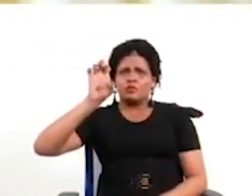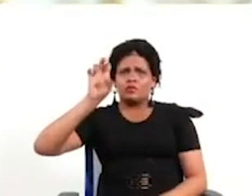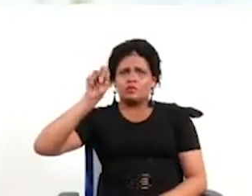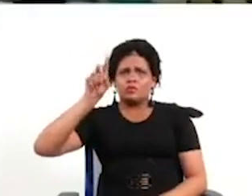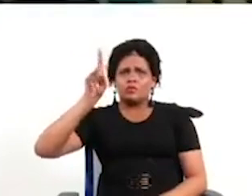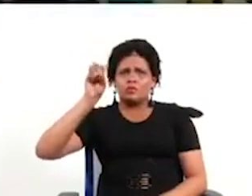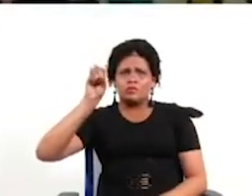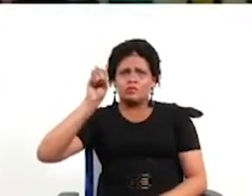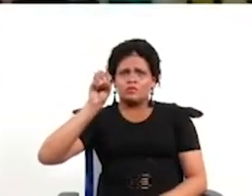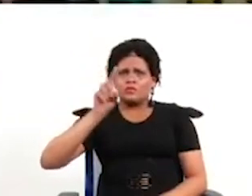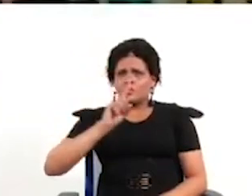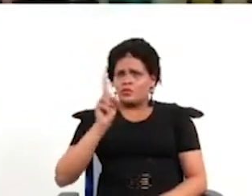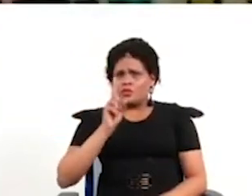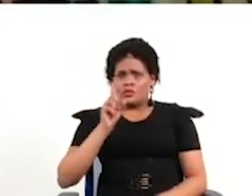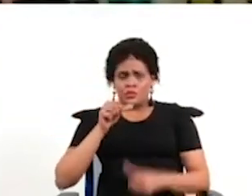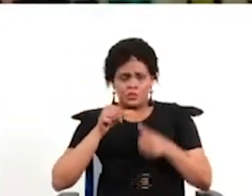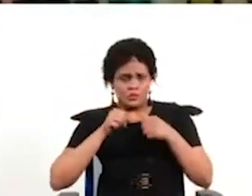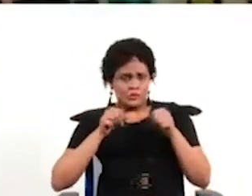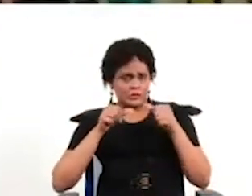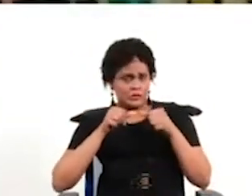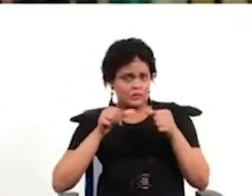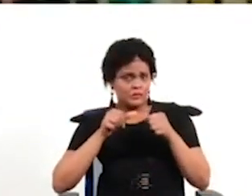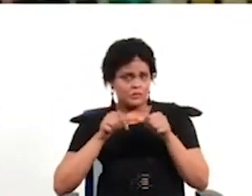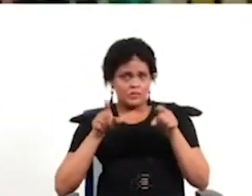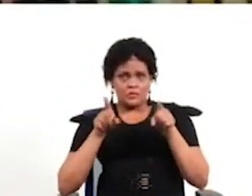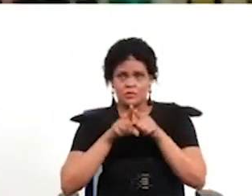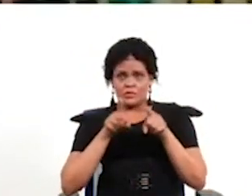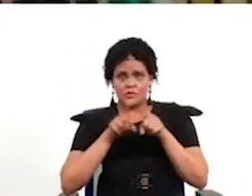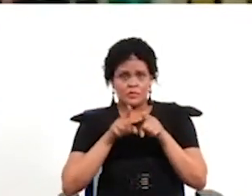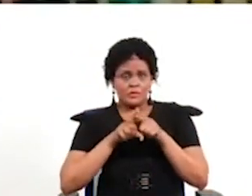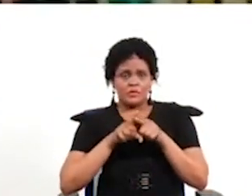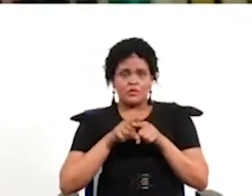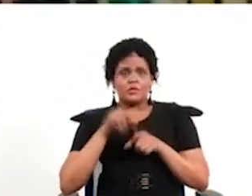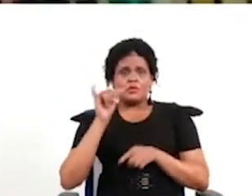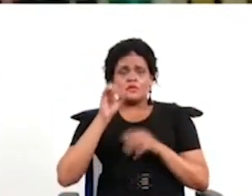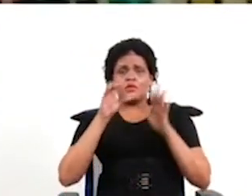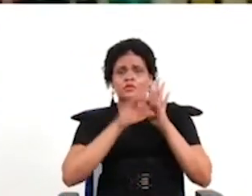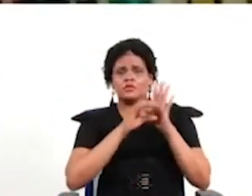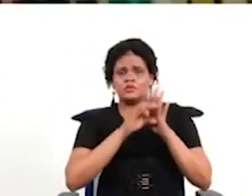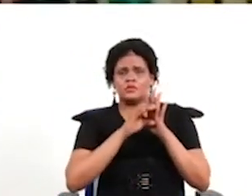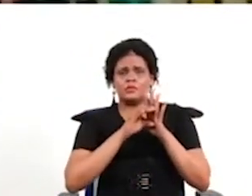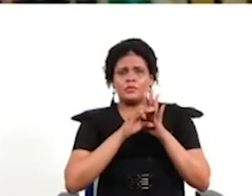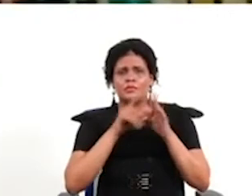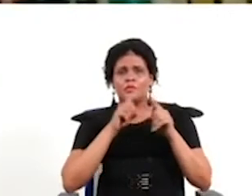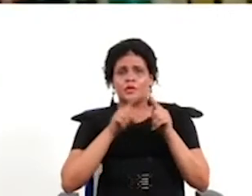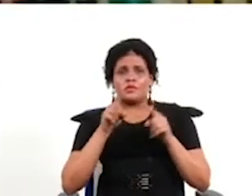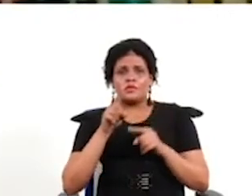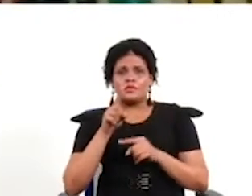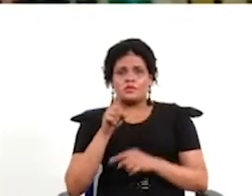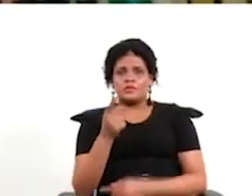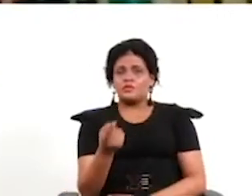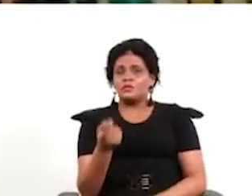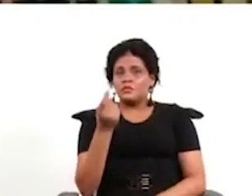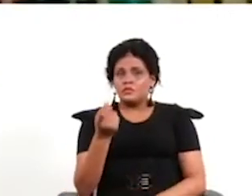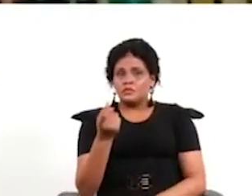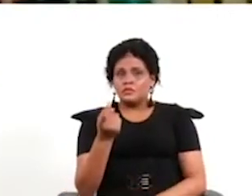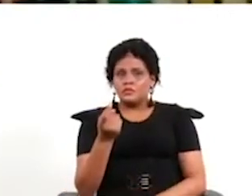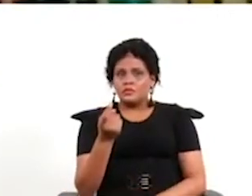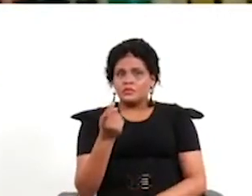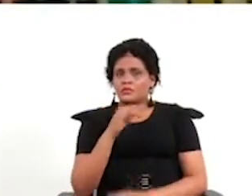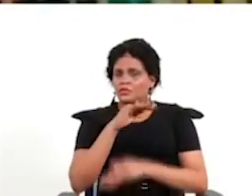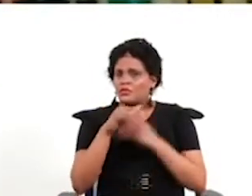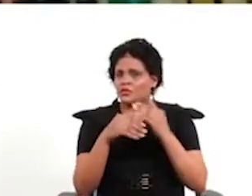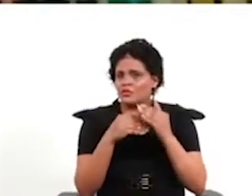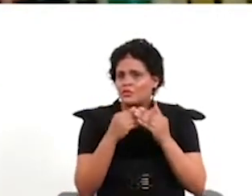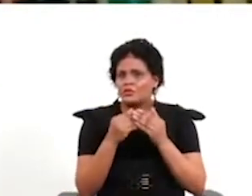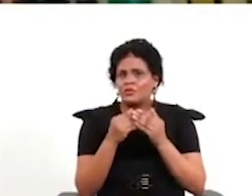no siempre estaban asociados a contextos democráticos o sea que este efecto que creo que también tu cuestión iba un poco por ahí